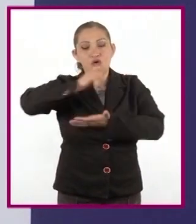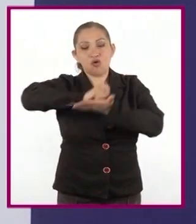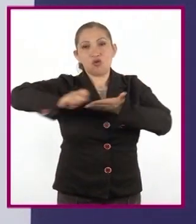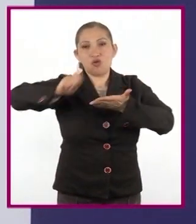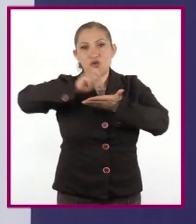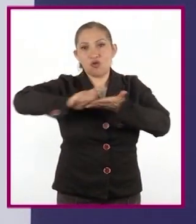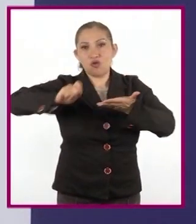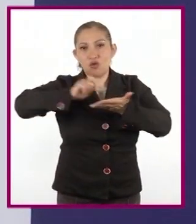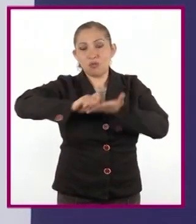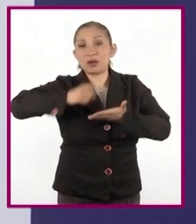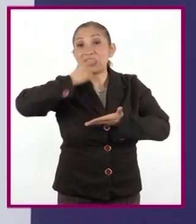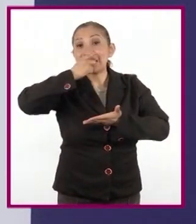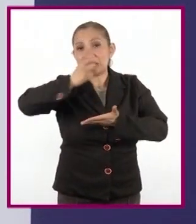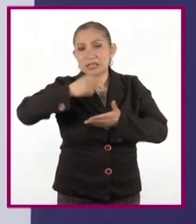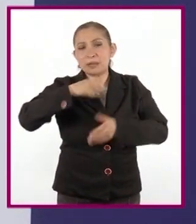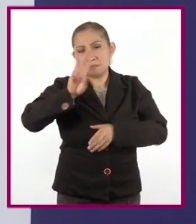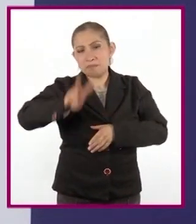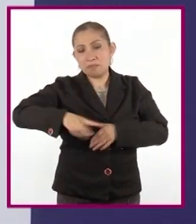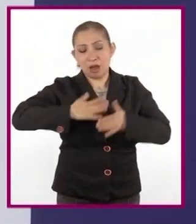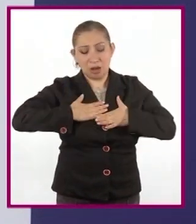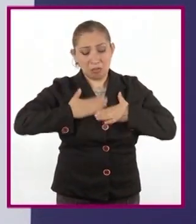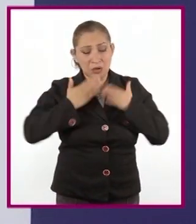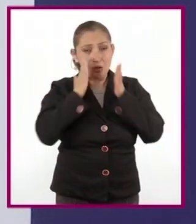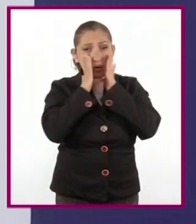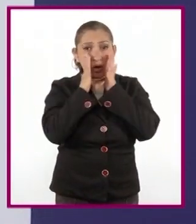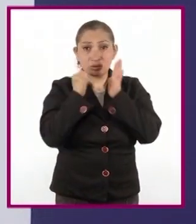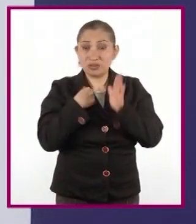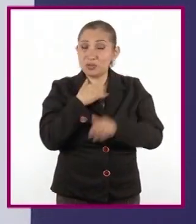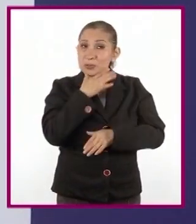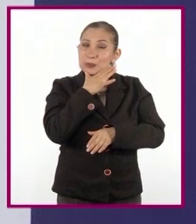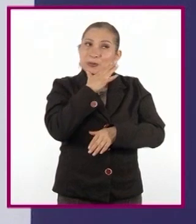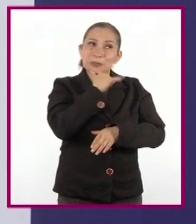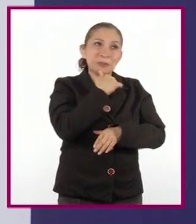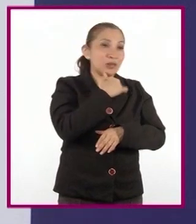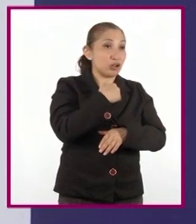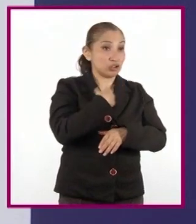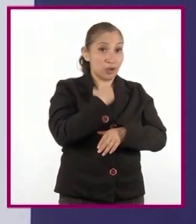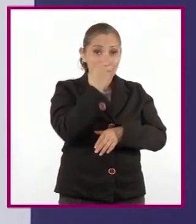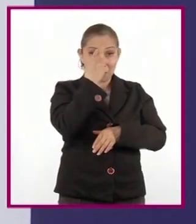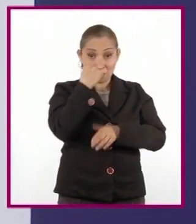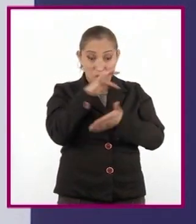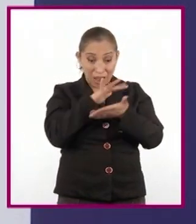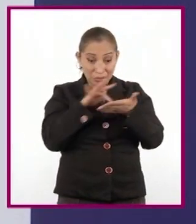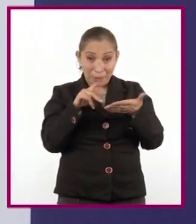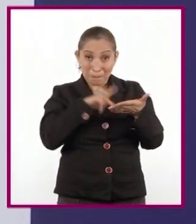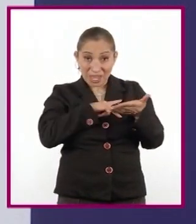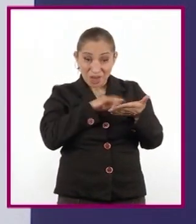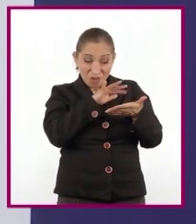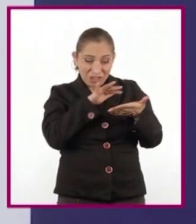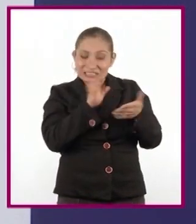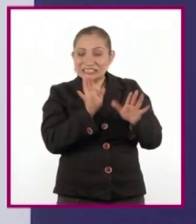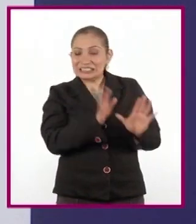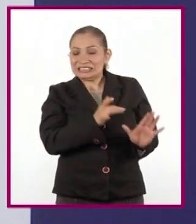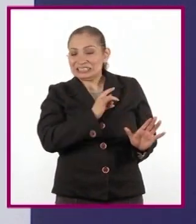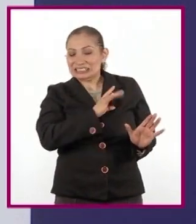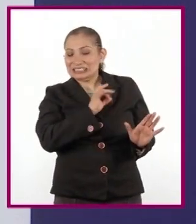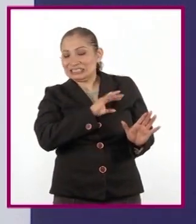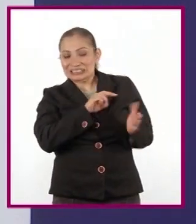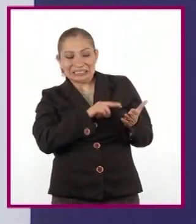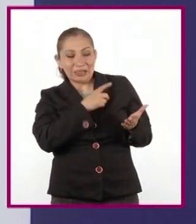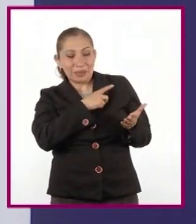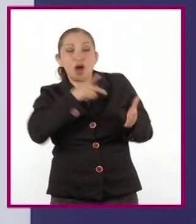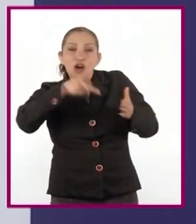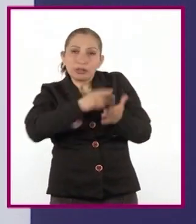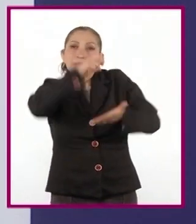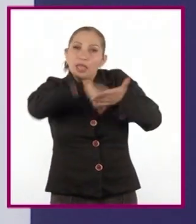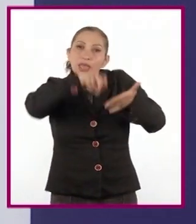ya que termina confesando que no es capaz de ser su propio lector por el temor de sentir que debe